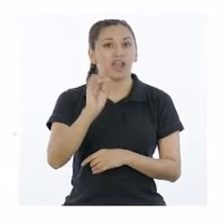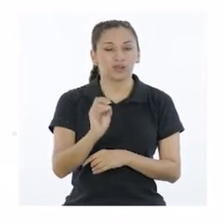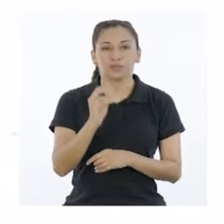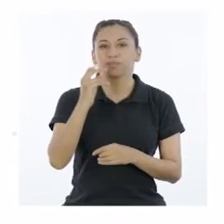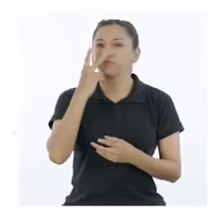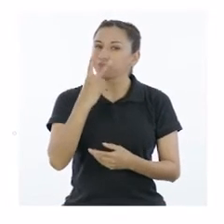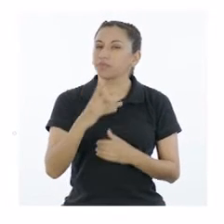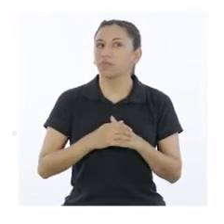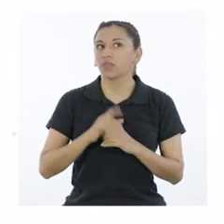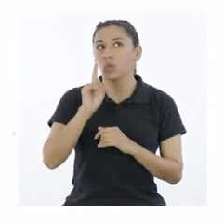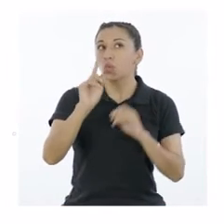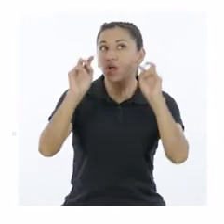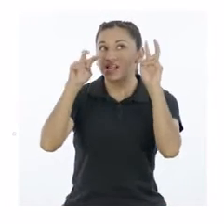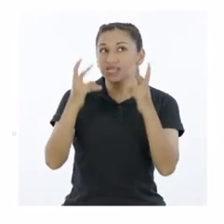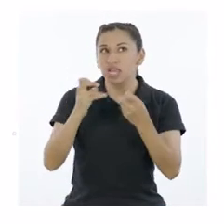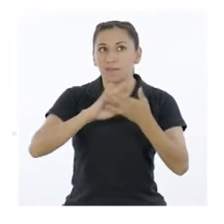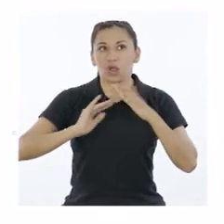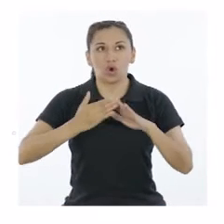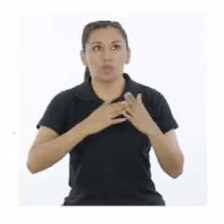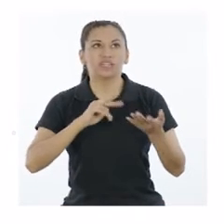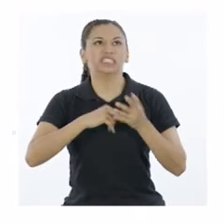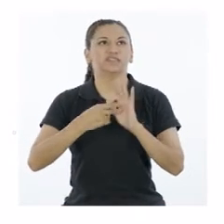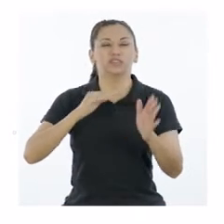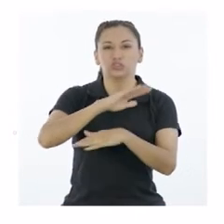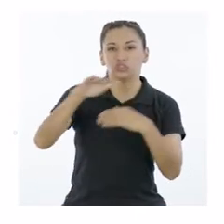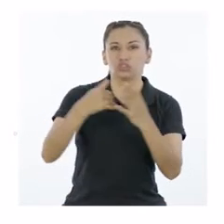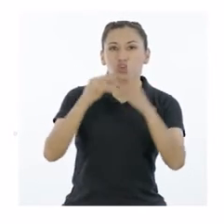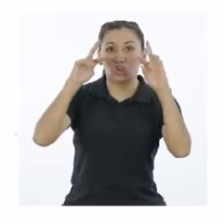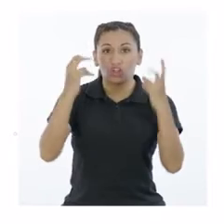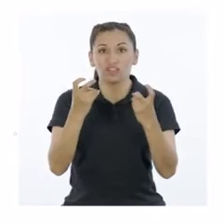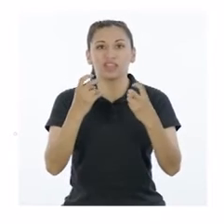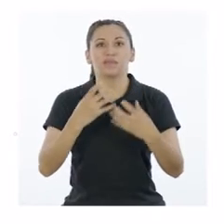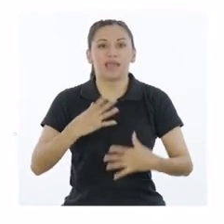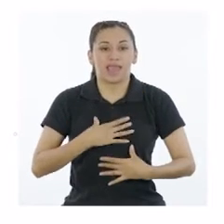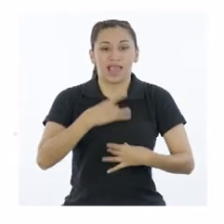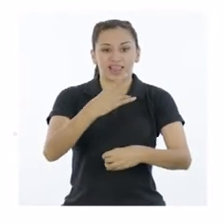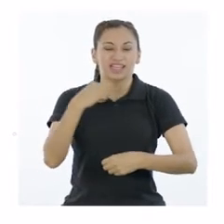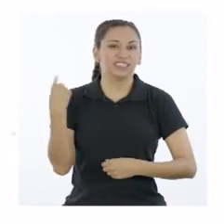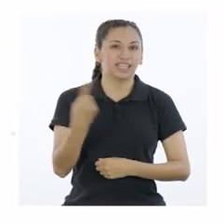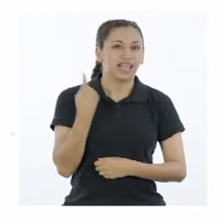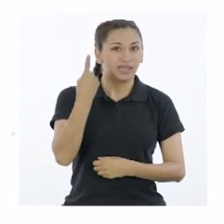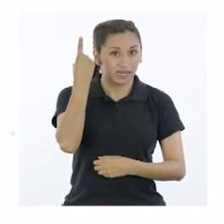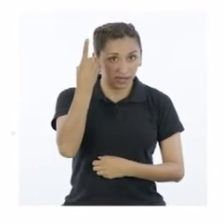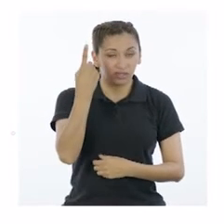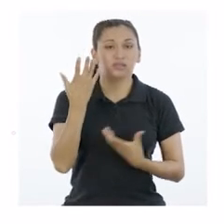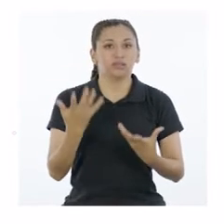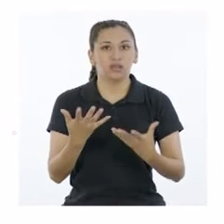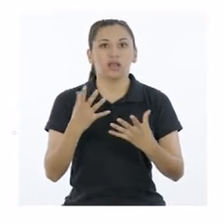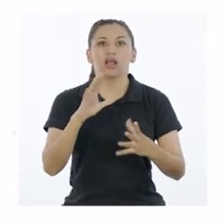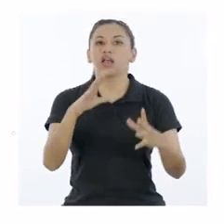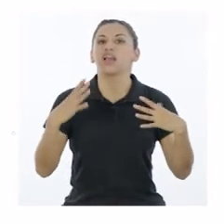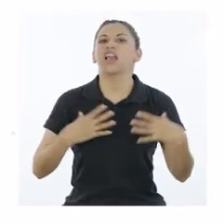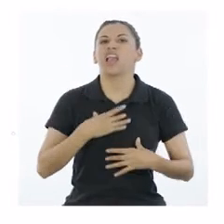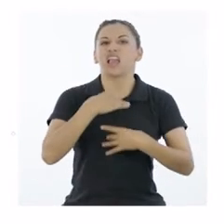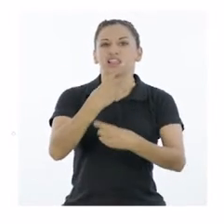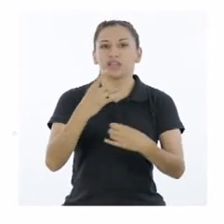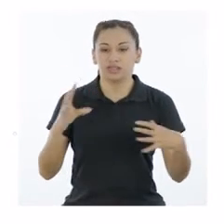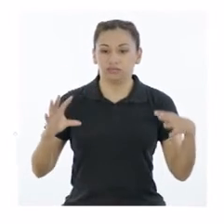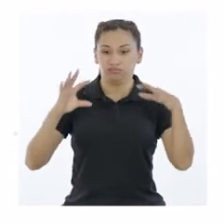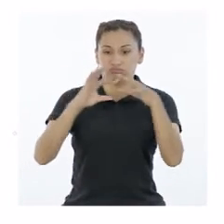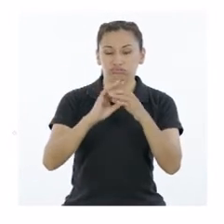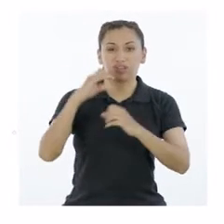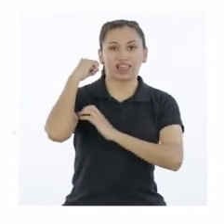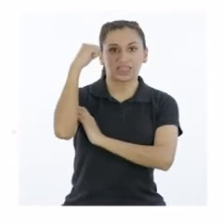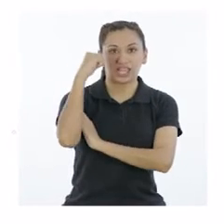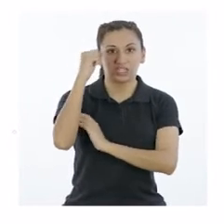Veamos. Un asunto público es todo tema que resulta de interés general y está relacionado con los derechos